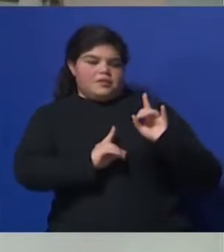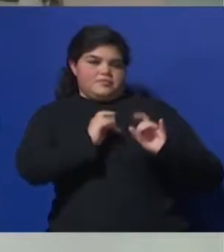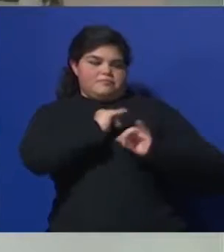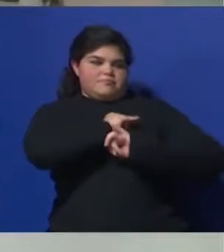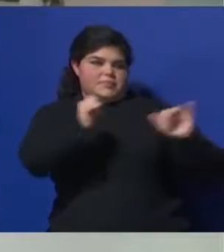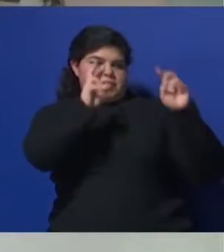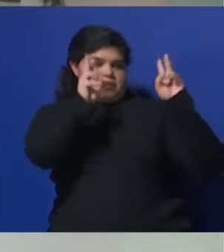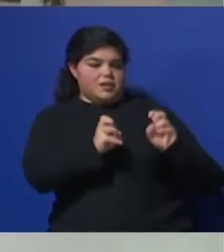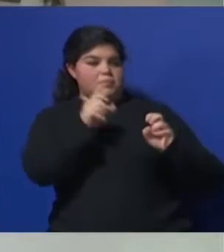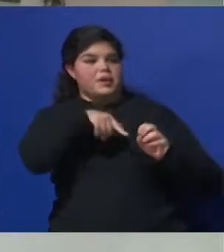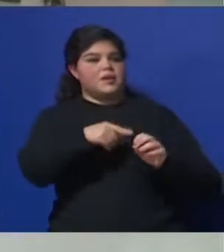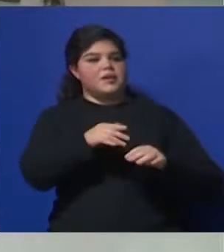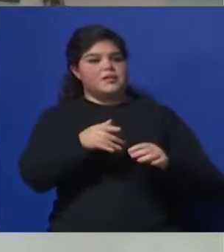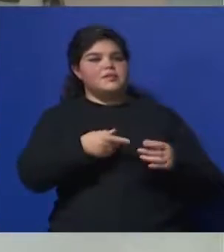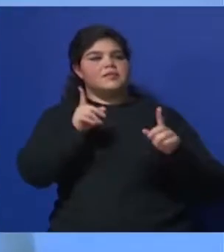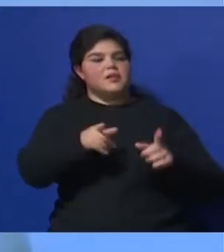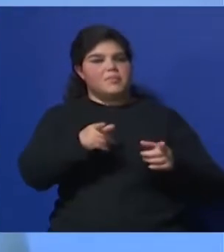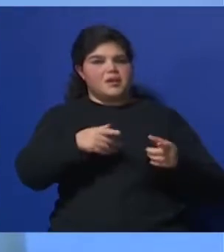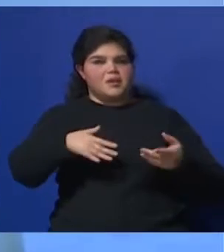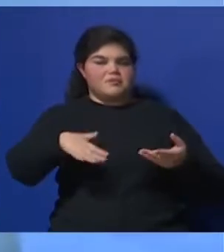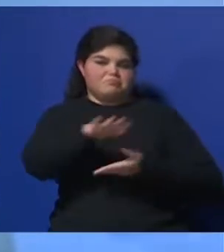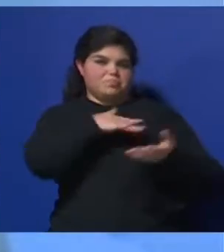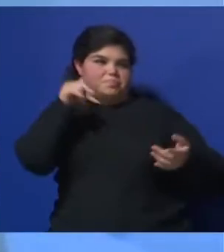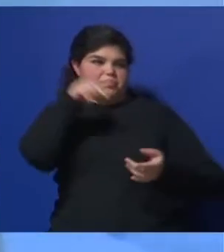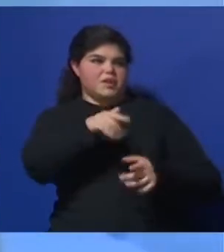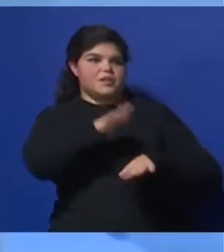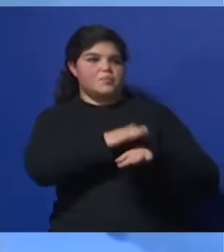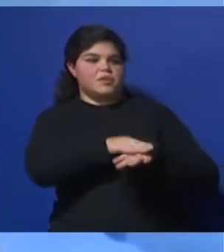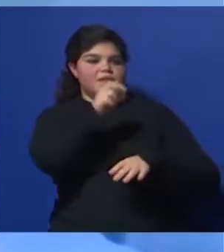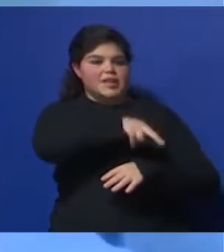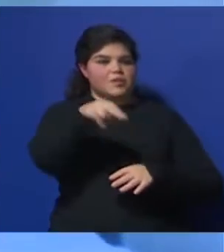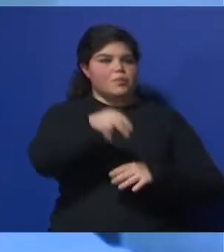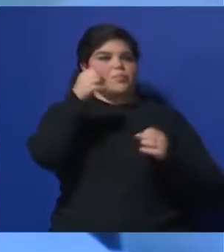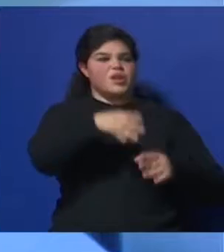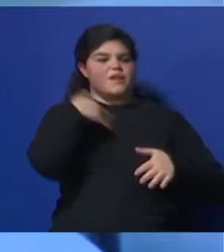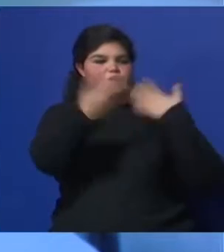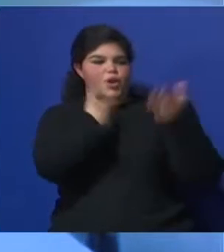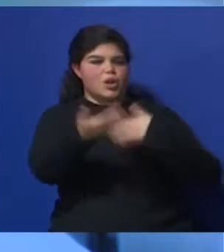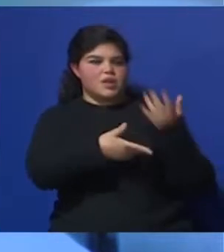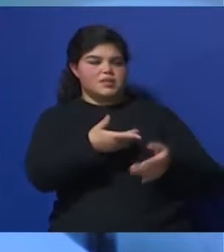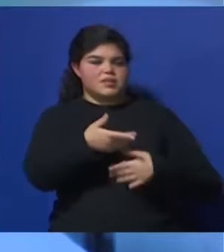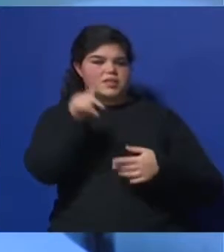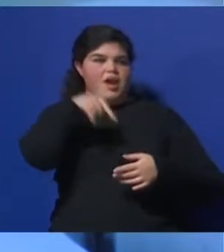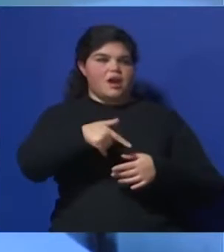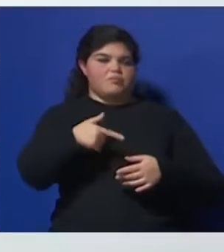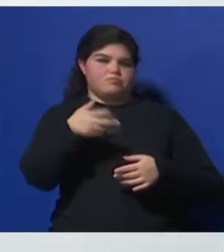sistema También es responsable Por lo que ocurrió En Neuquén Porque existe violencia obstétrica En nuestro país ¿Qué opinión Interesa al respecto?